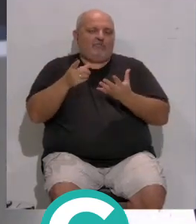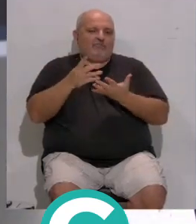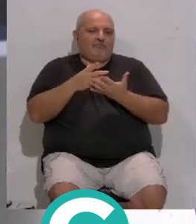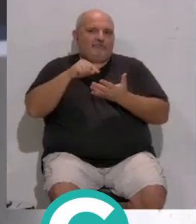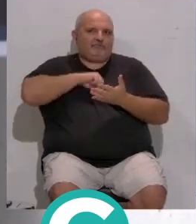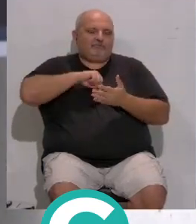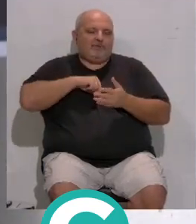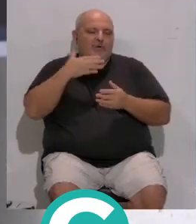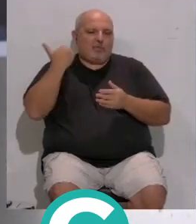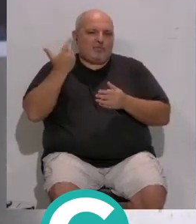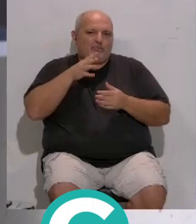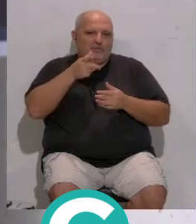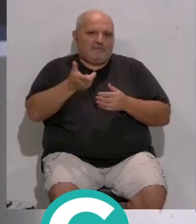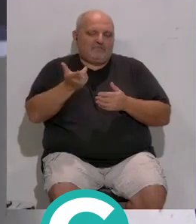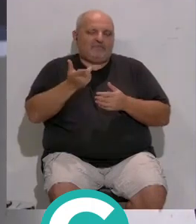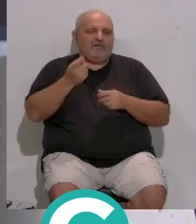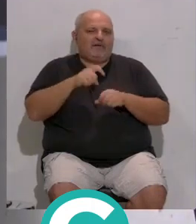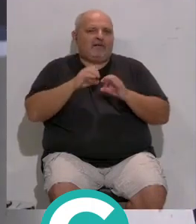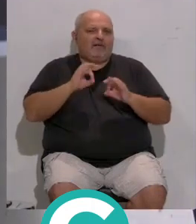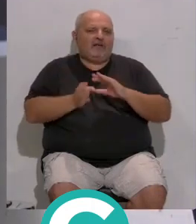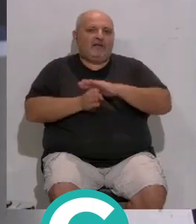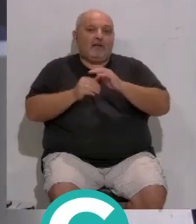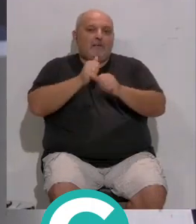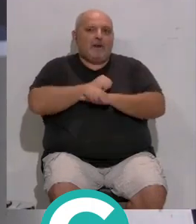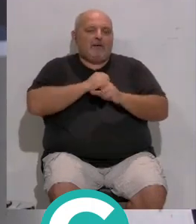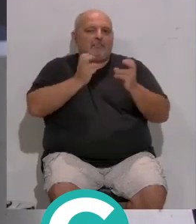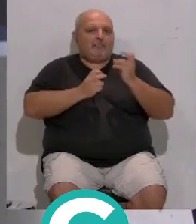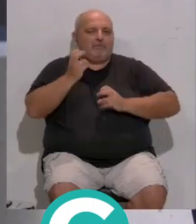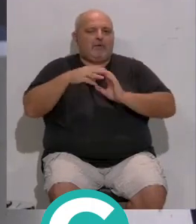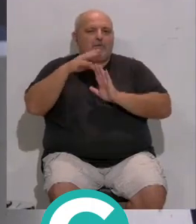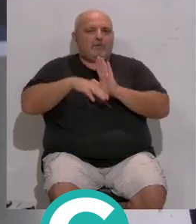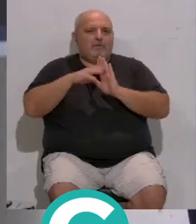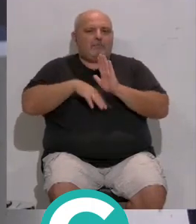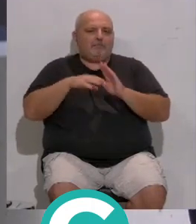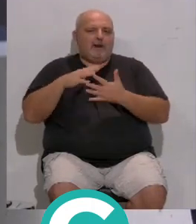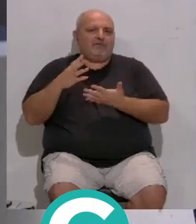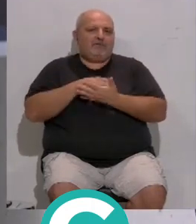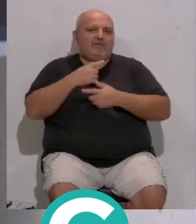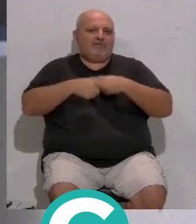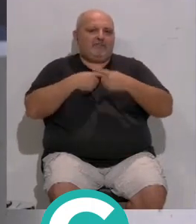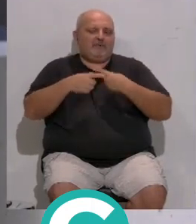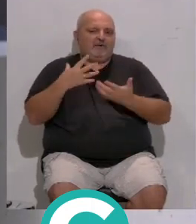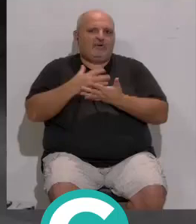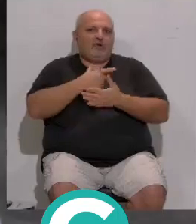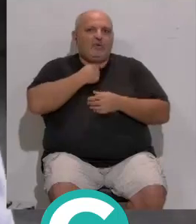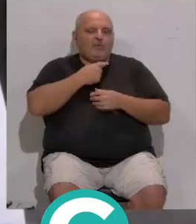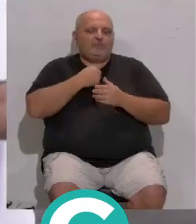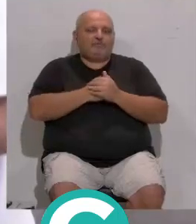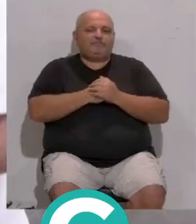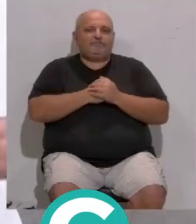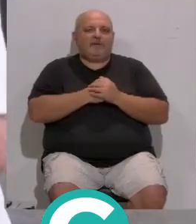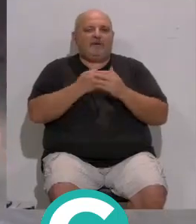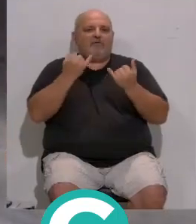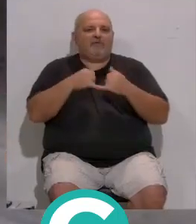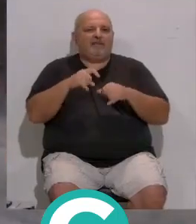que estar... ...muy orgullosos y orgullosas... ...aquí, así que lo esperamos a todos... ...con una programación... ...para todas las familias... ...para todos los gustos. Una